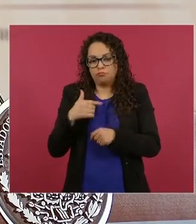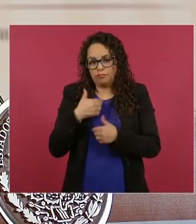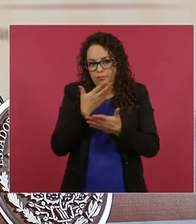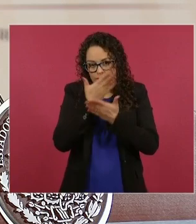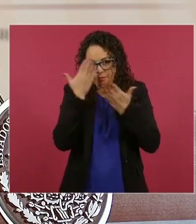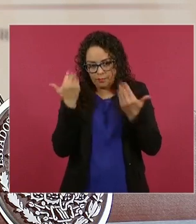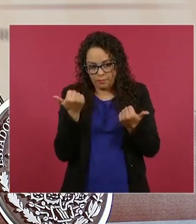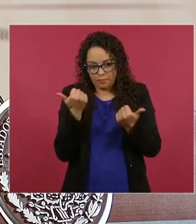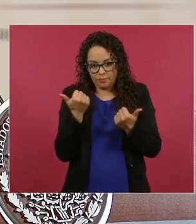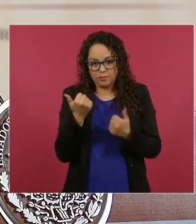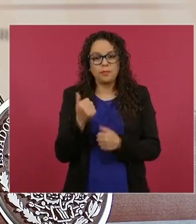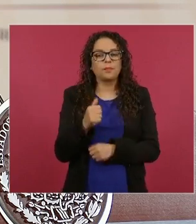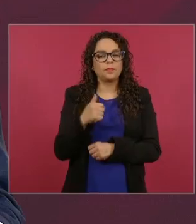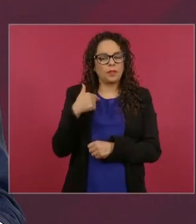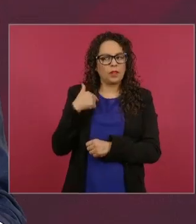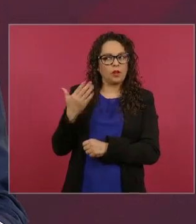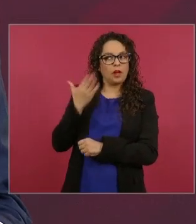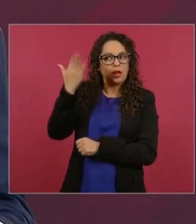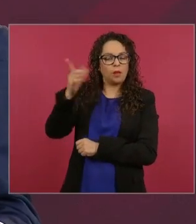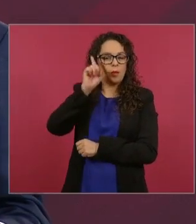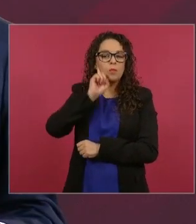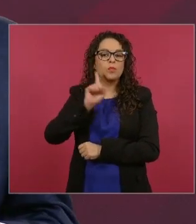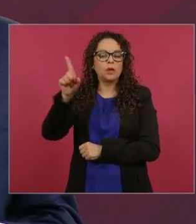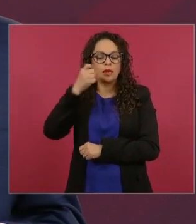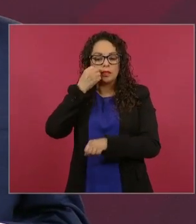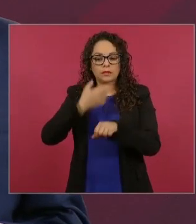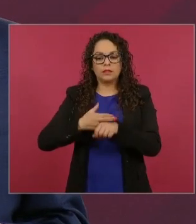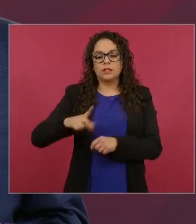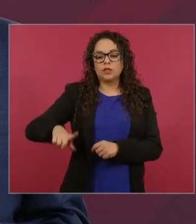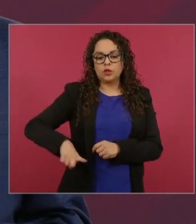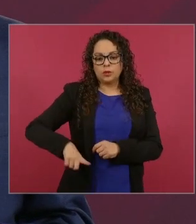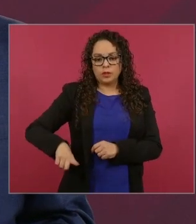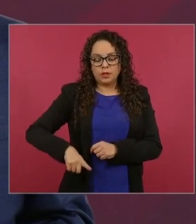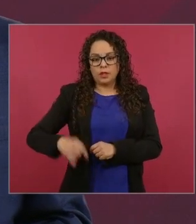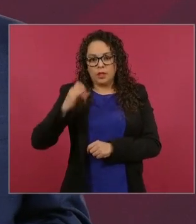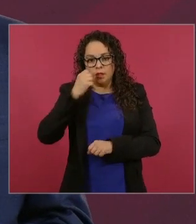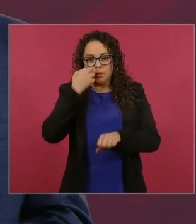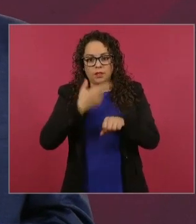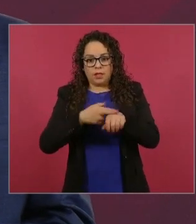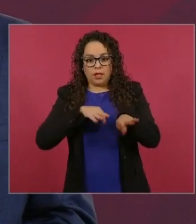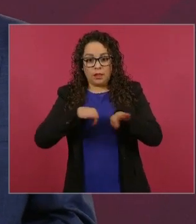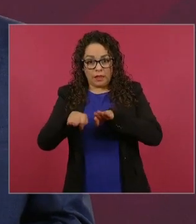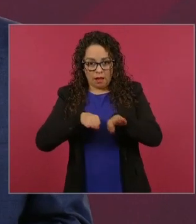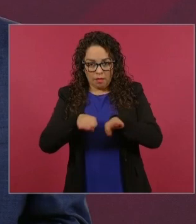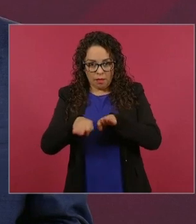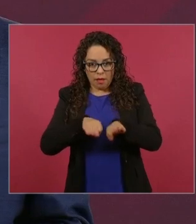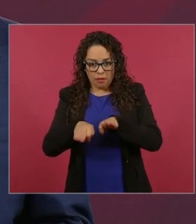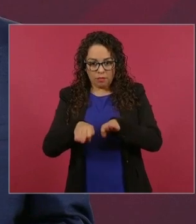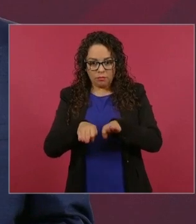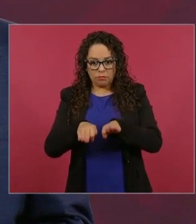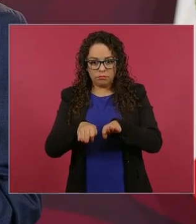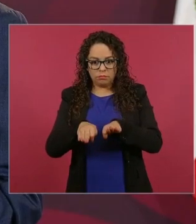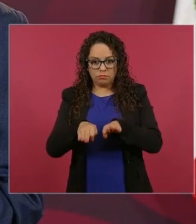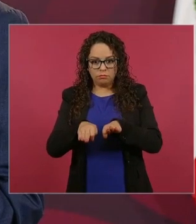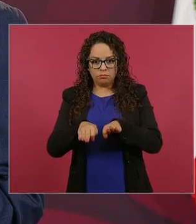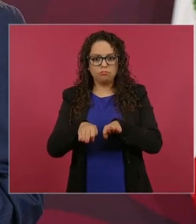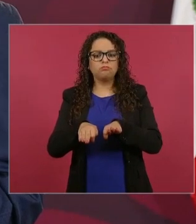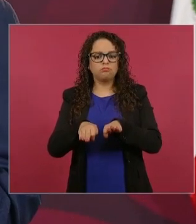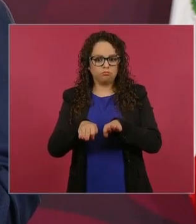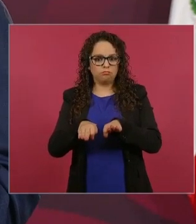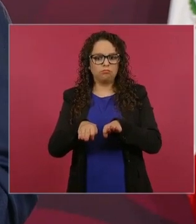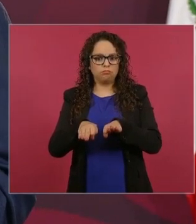Gobernación y al secretario del Trabajo que informen si lo pueden hacer.